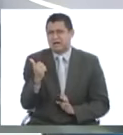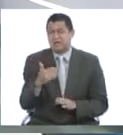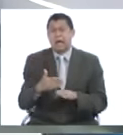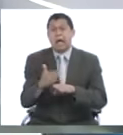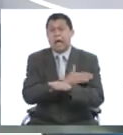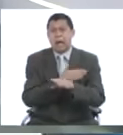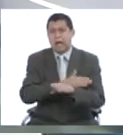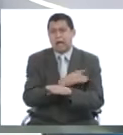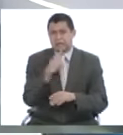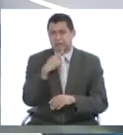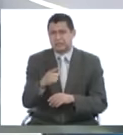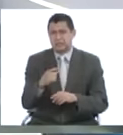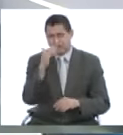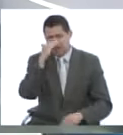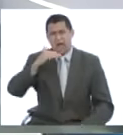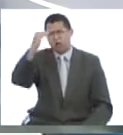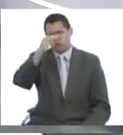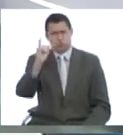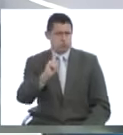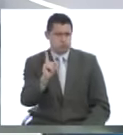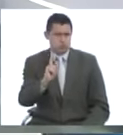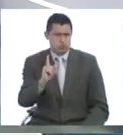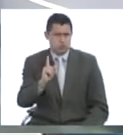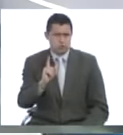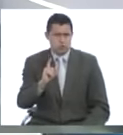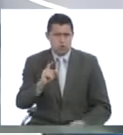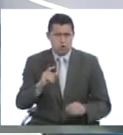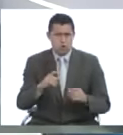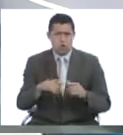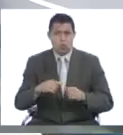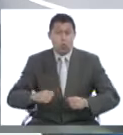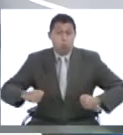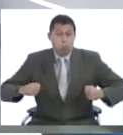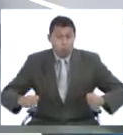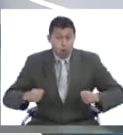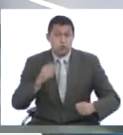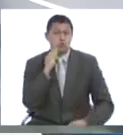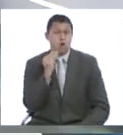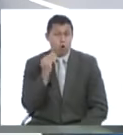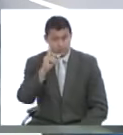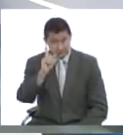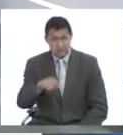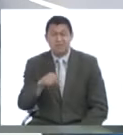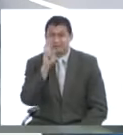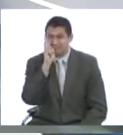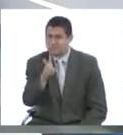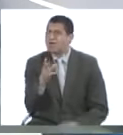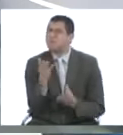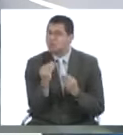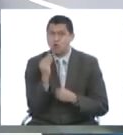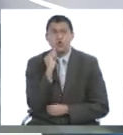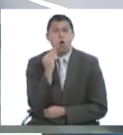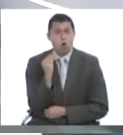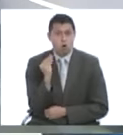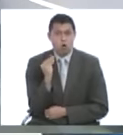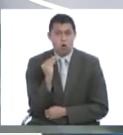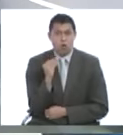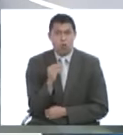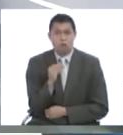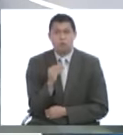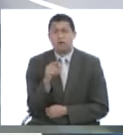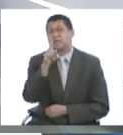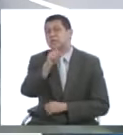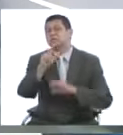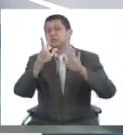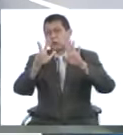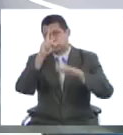antes se decía que era la diabetes del adulto, pero ahora con el aumento de la obesidad en los adolescentes también se ha visto muchos muchachos, muchas personas de